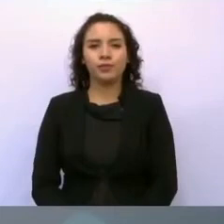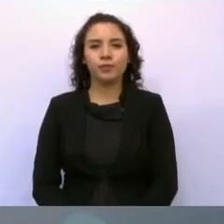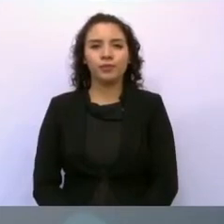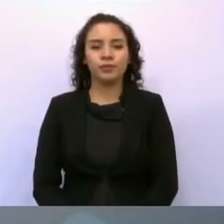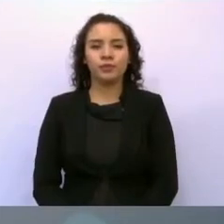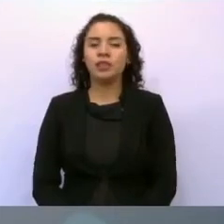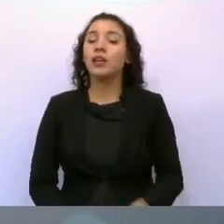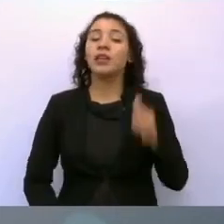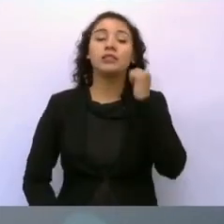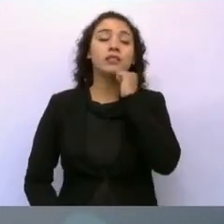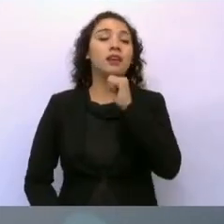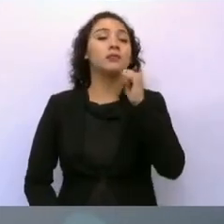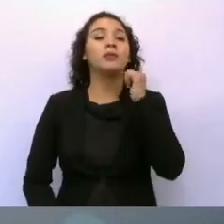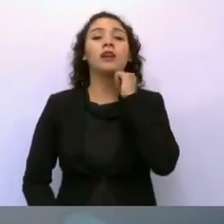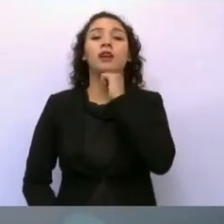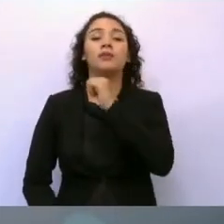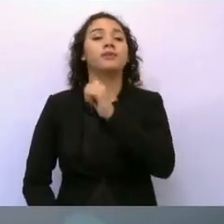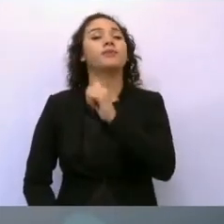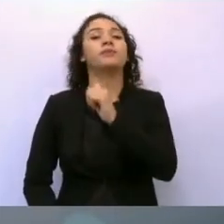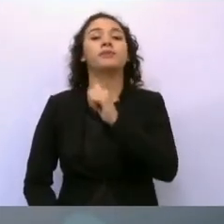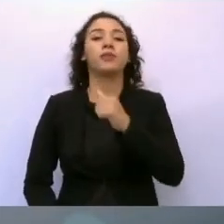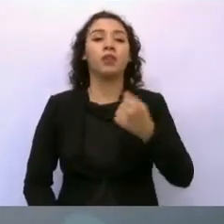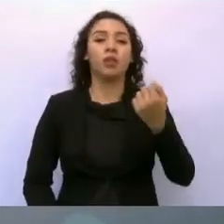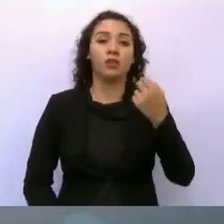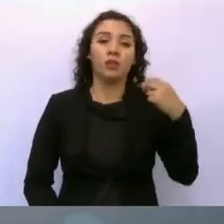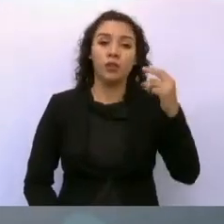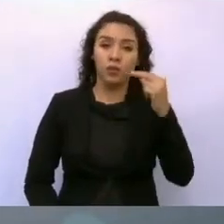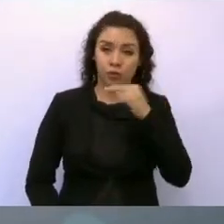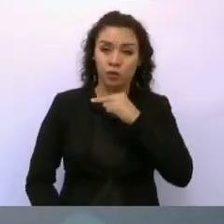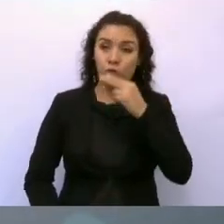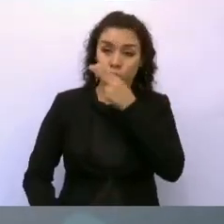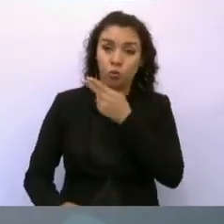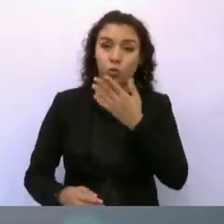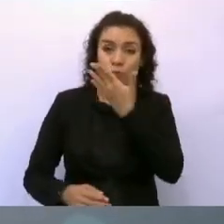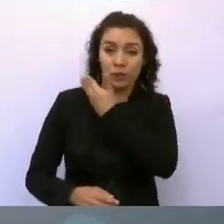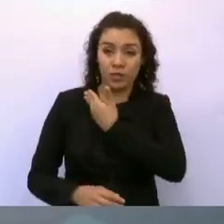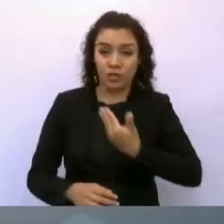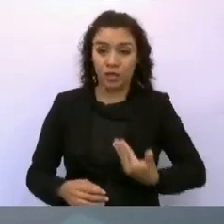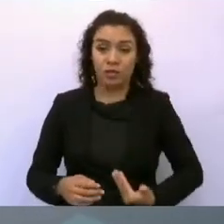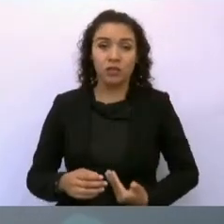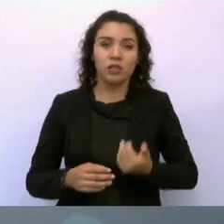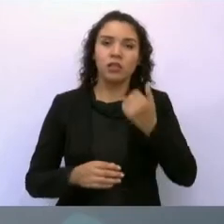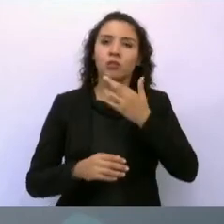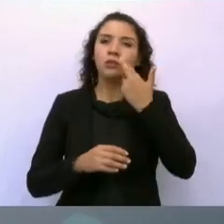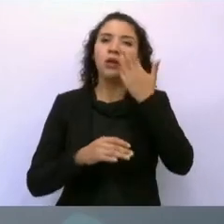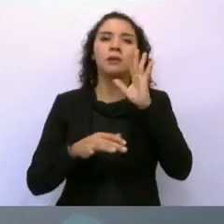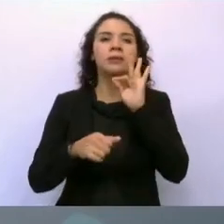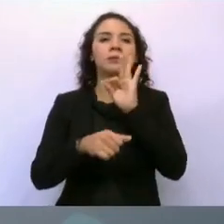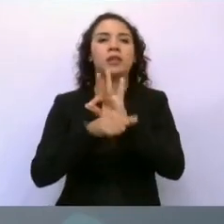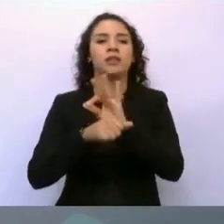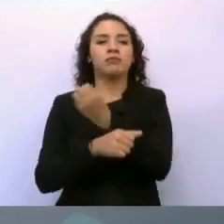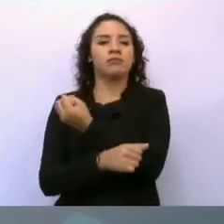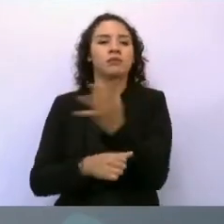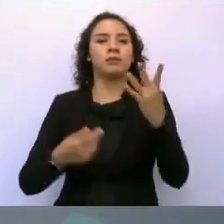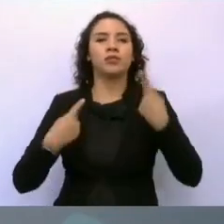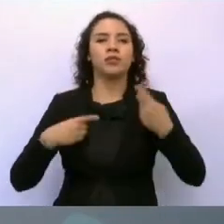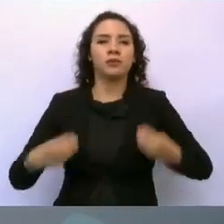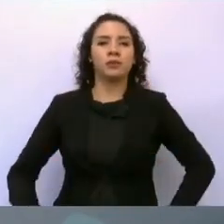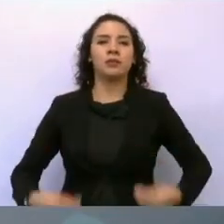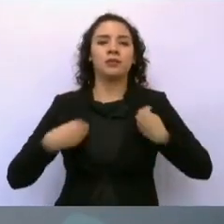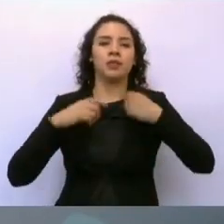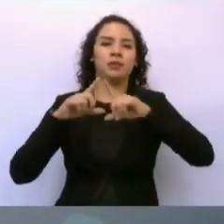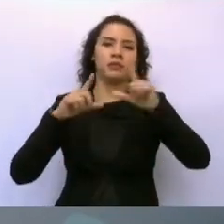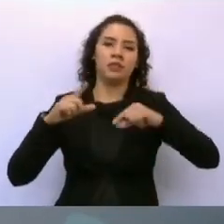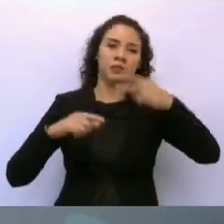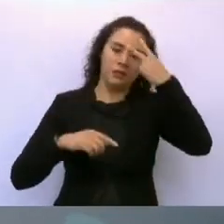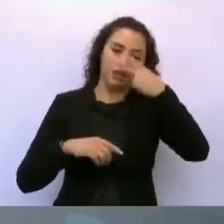Siempre por el bien de su pueblo y por el cual las y los tamolipecos le estamos